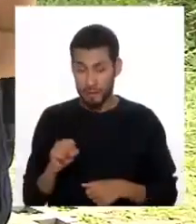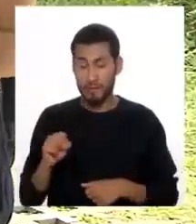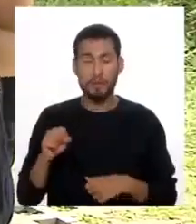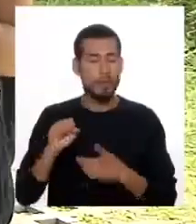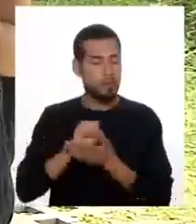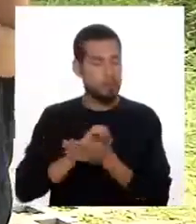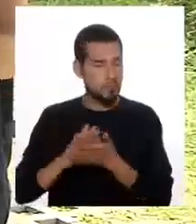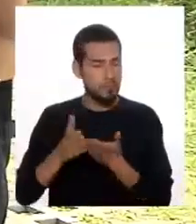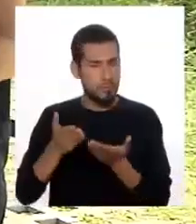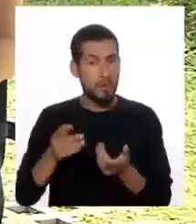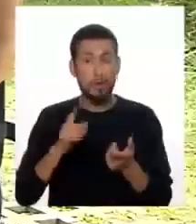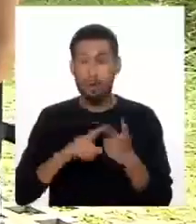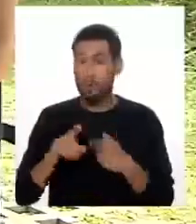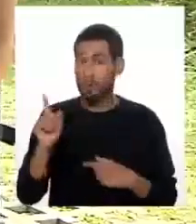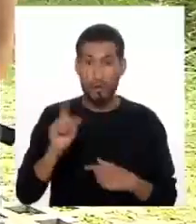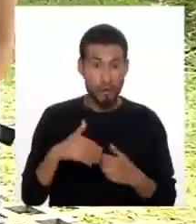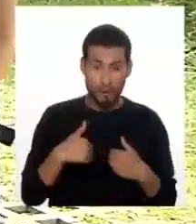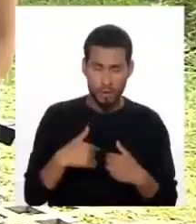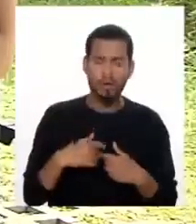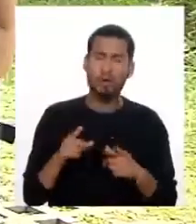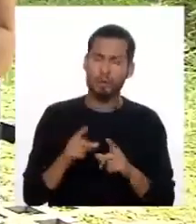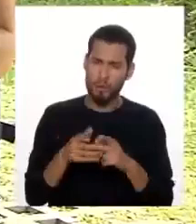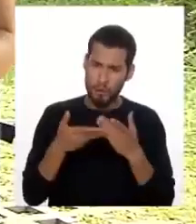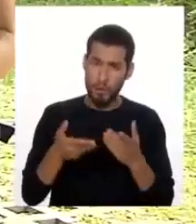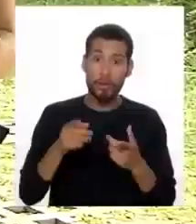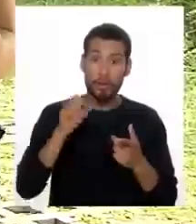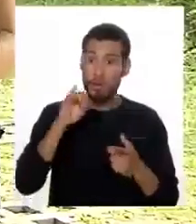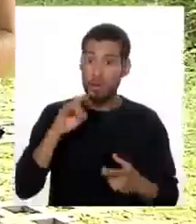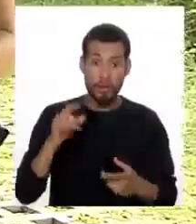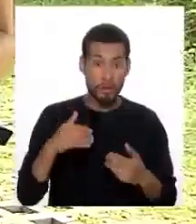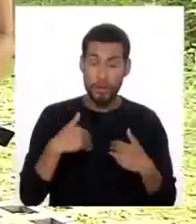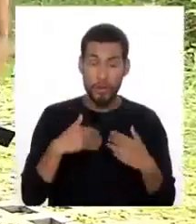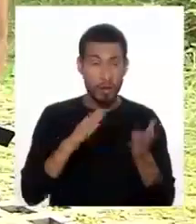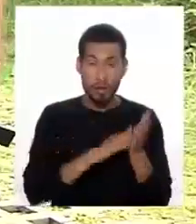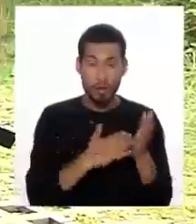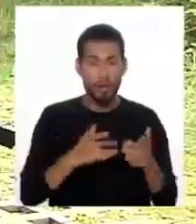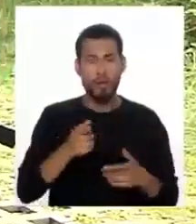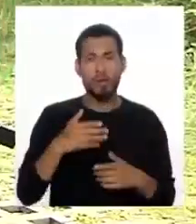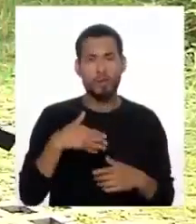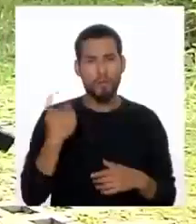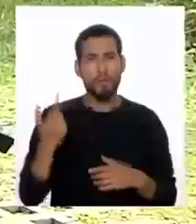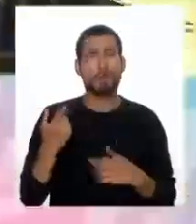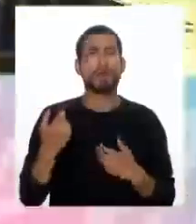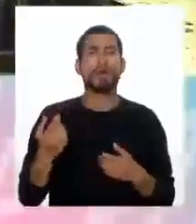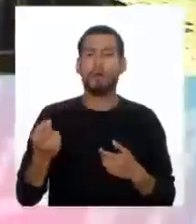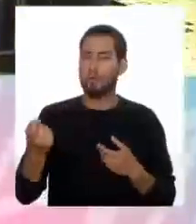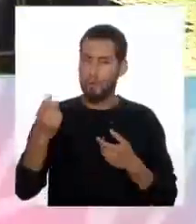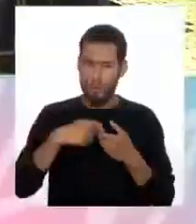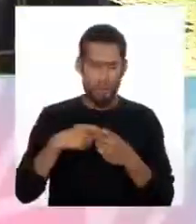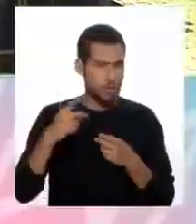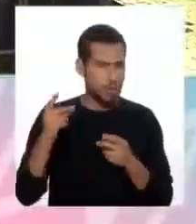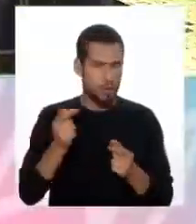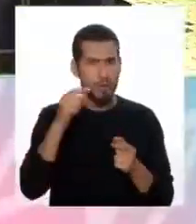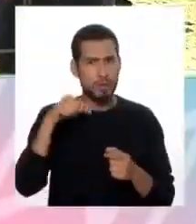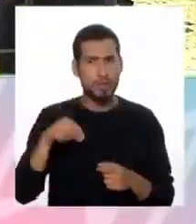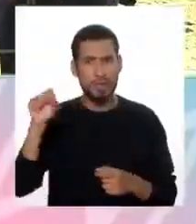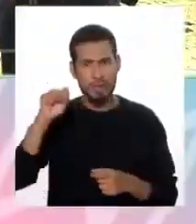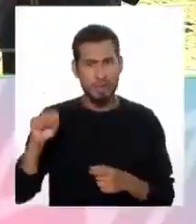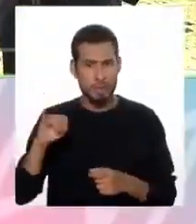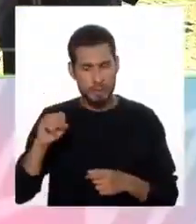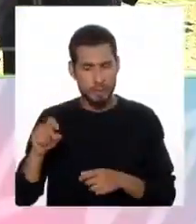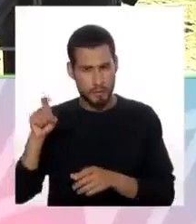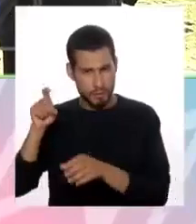todo de forma gratuita, pero para los que no tienen, también lo es. Y si no tuvieran ningún seguro, lo ideal sería que puedan ascribirse también de forma inmediata al CIS,